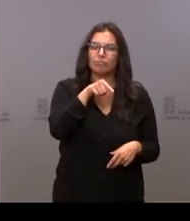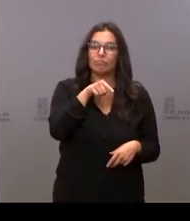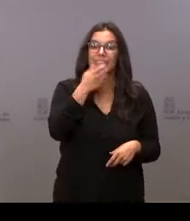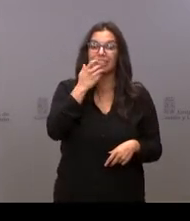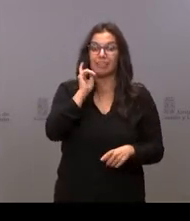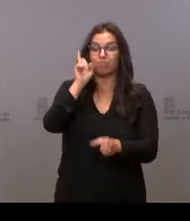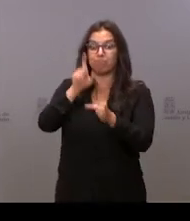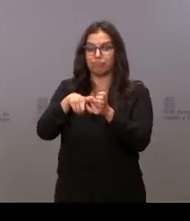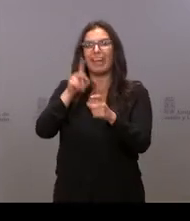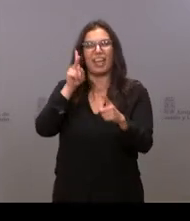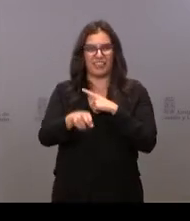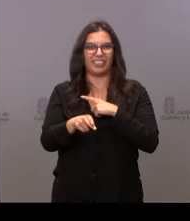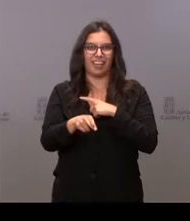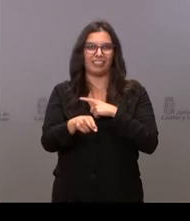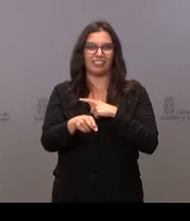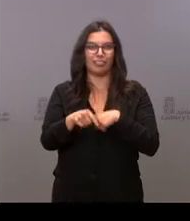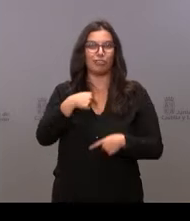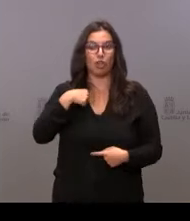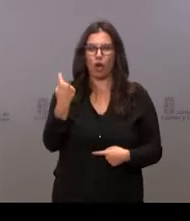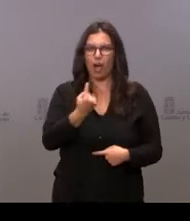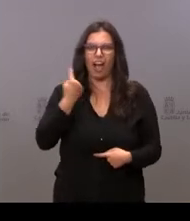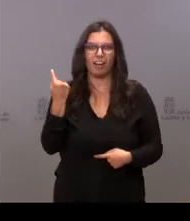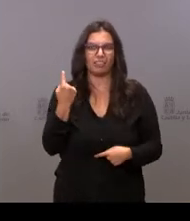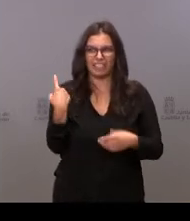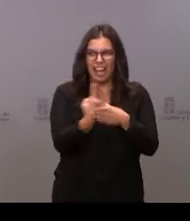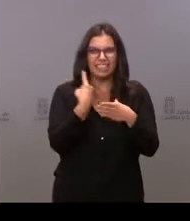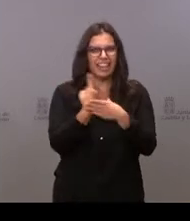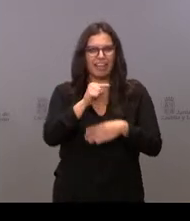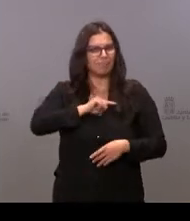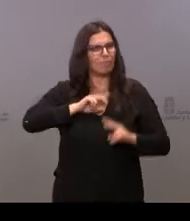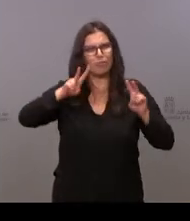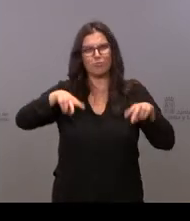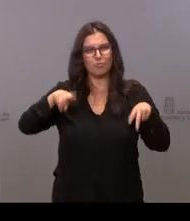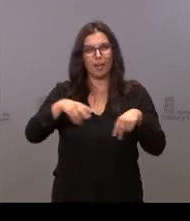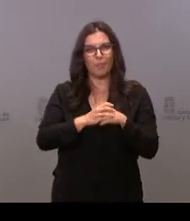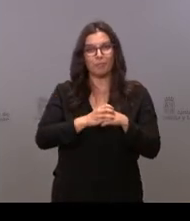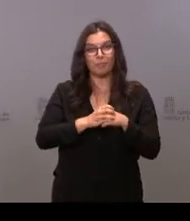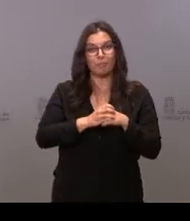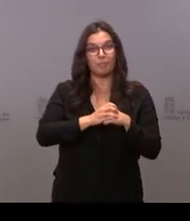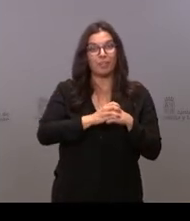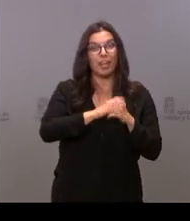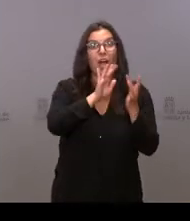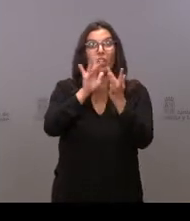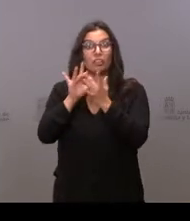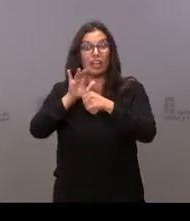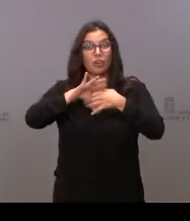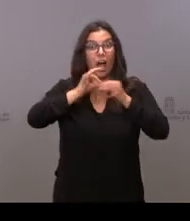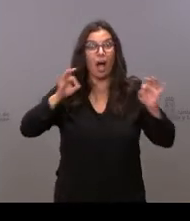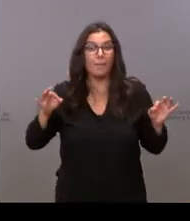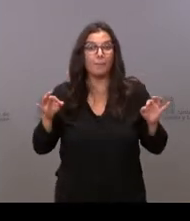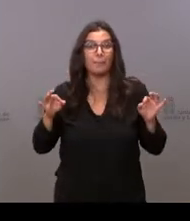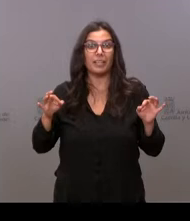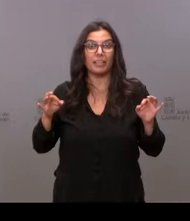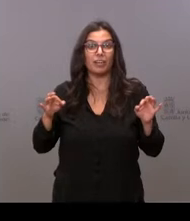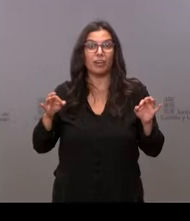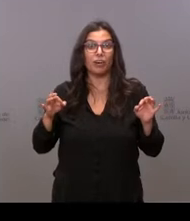lo sientas. Yo no me he sentido ni aislada ni sola. Hacer amistades a estas alturas de tu vida, pues tampoco quizás sea